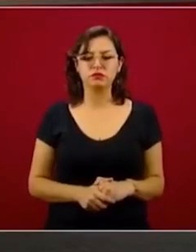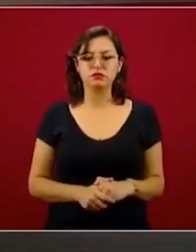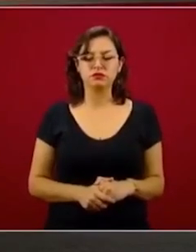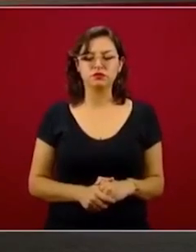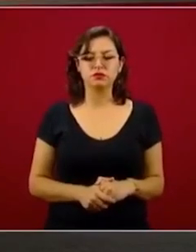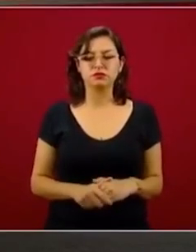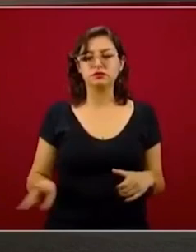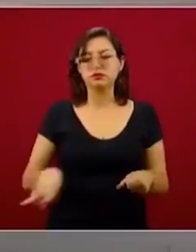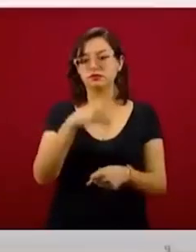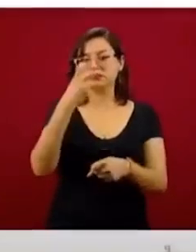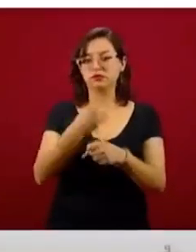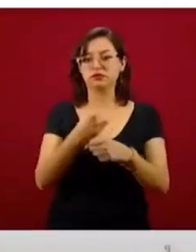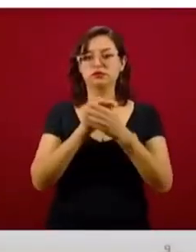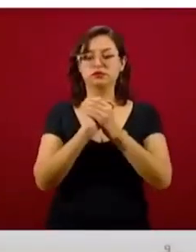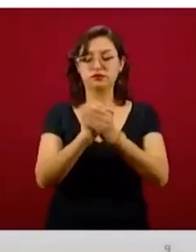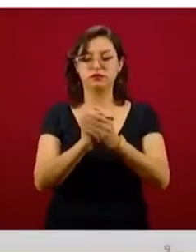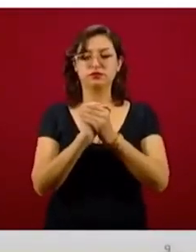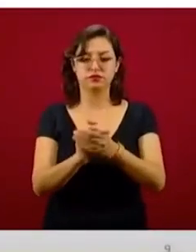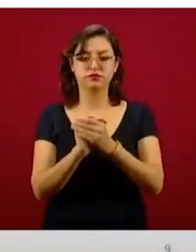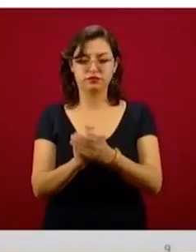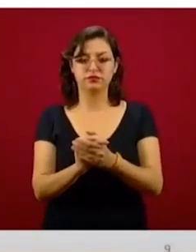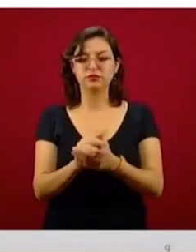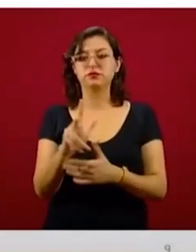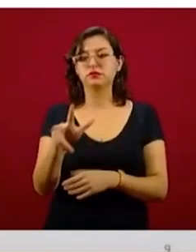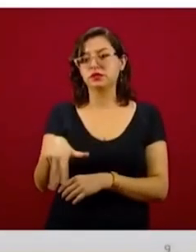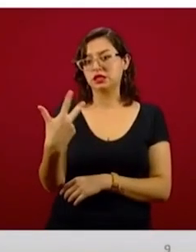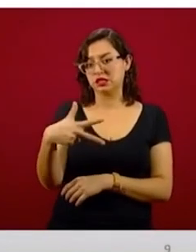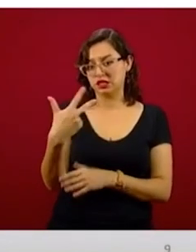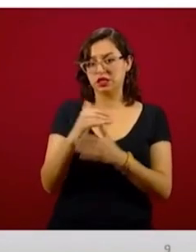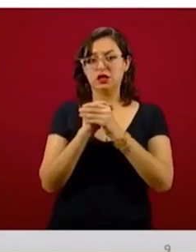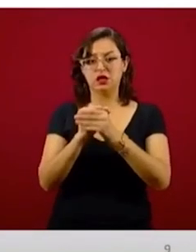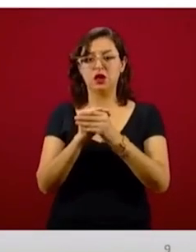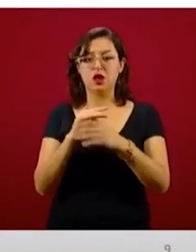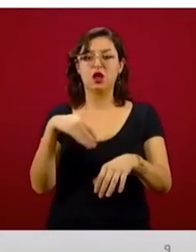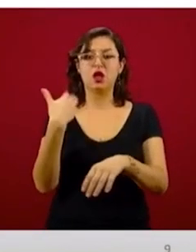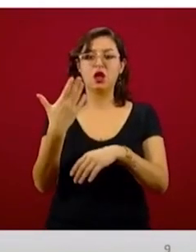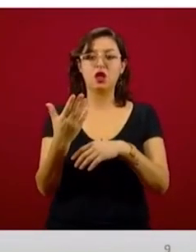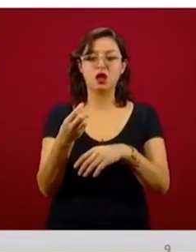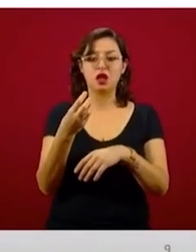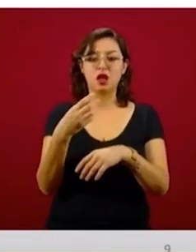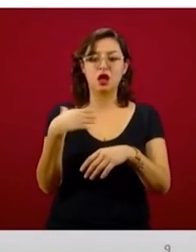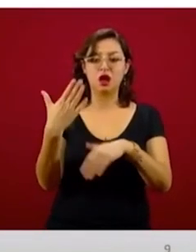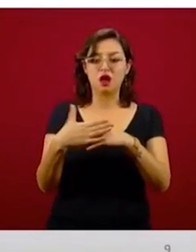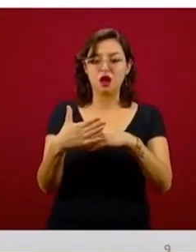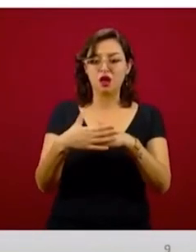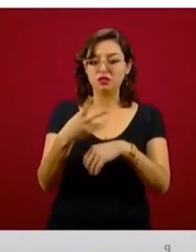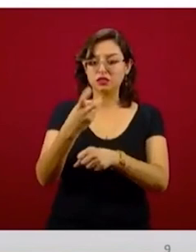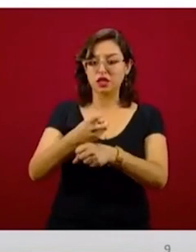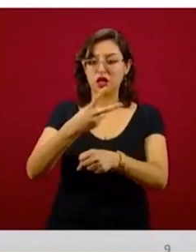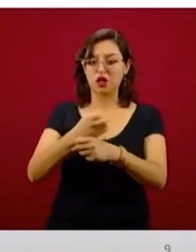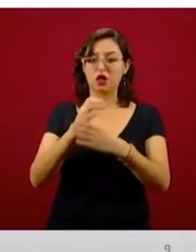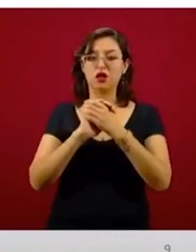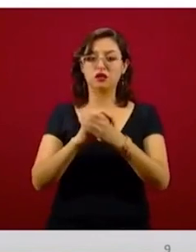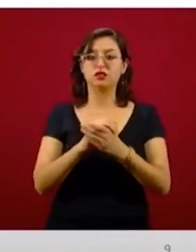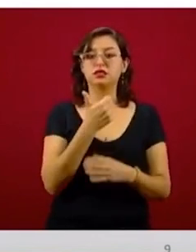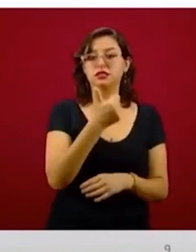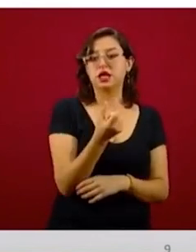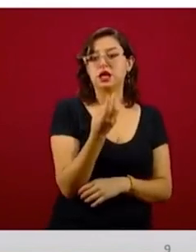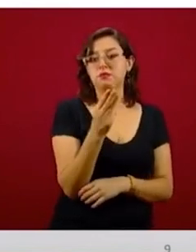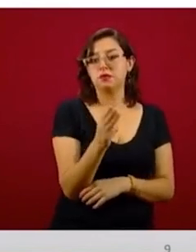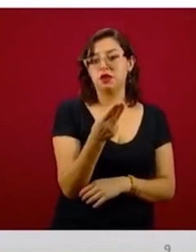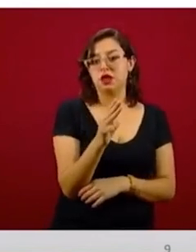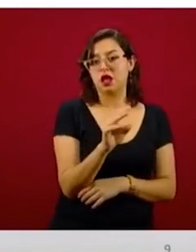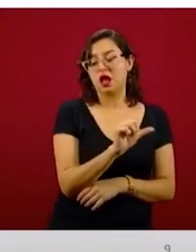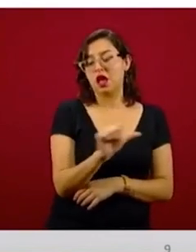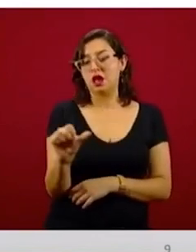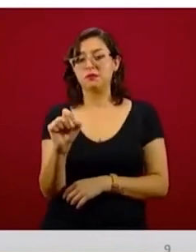son tres sorteos los que nos faltan, vamos por el segundo, el periodo de registro abrió el 6 de mayo, concluye el próximo